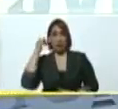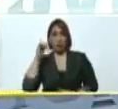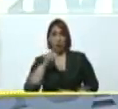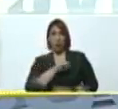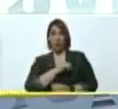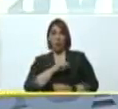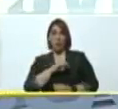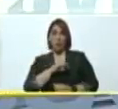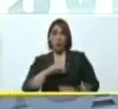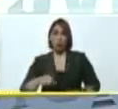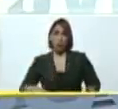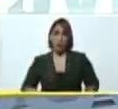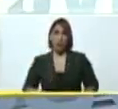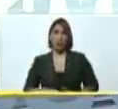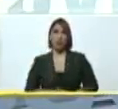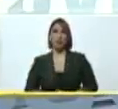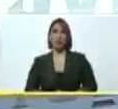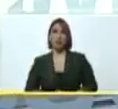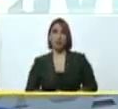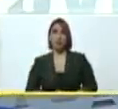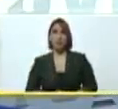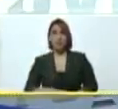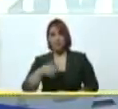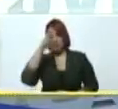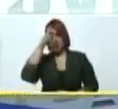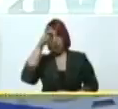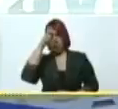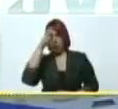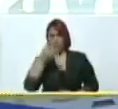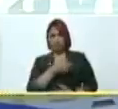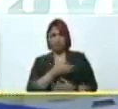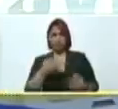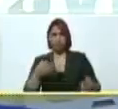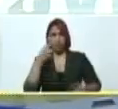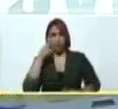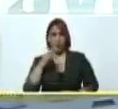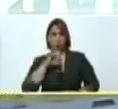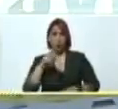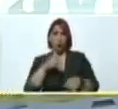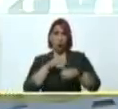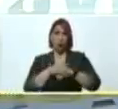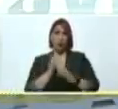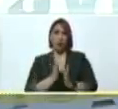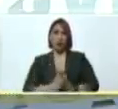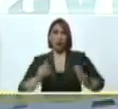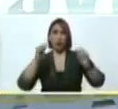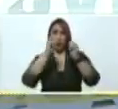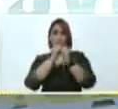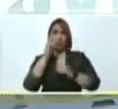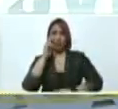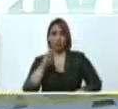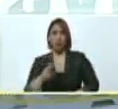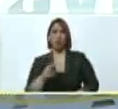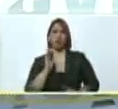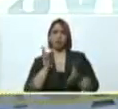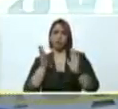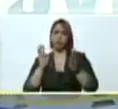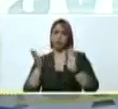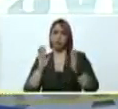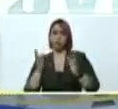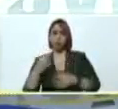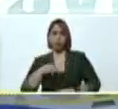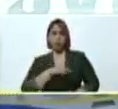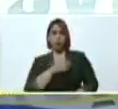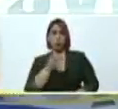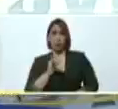Falcón, excelente, Diosdado, muy bien, vi a Jorge Rodríguez en Anzuate, excelente, nosotros